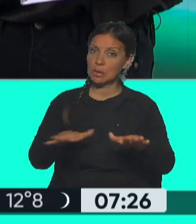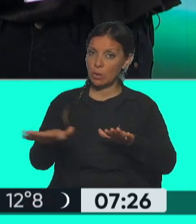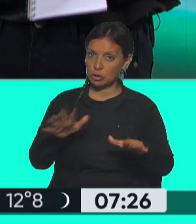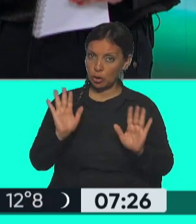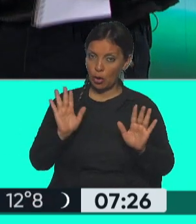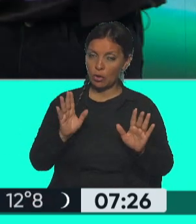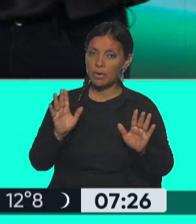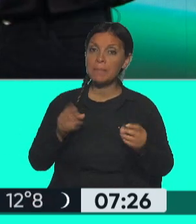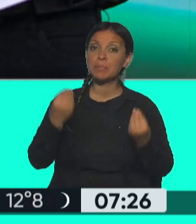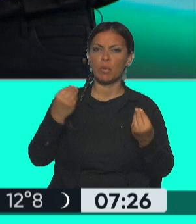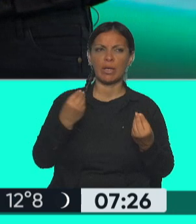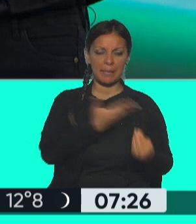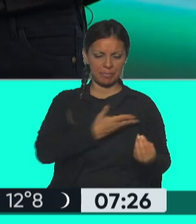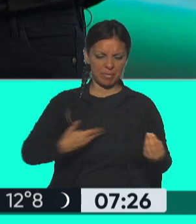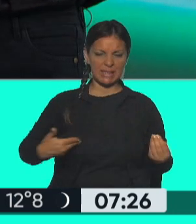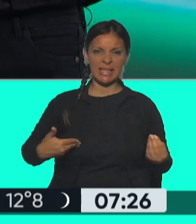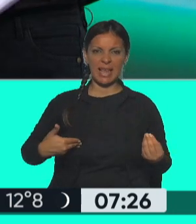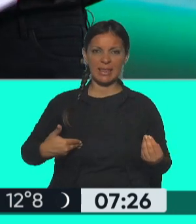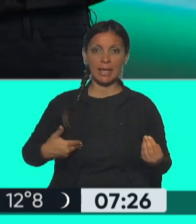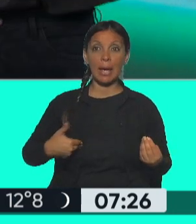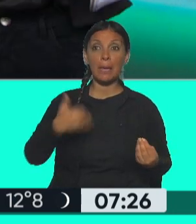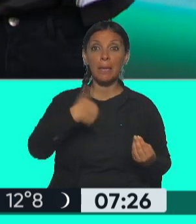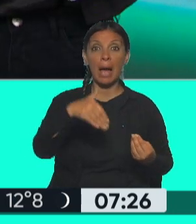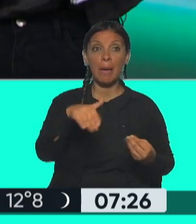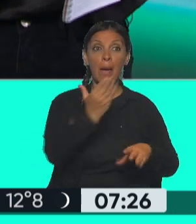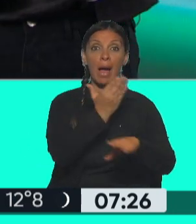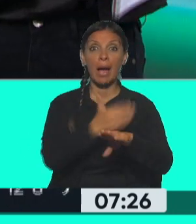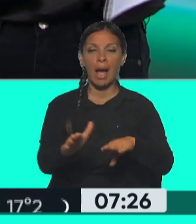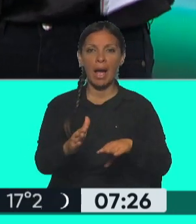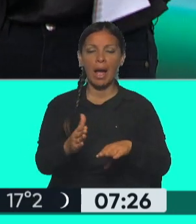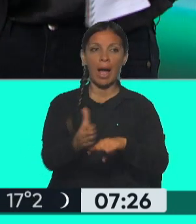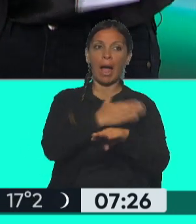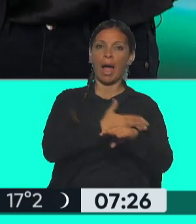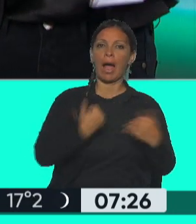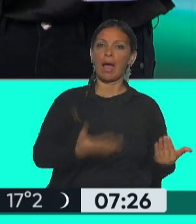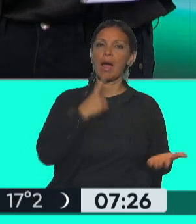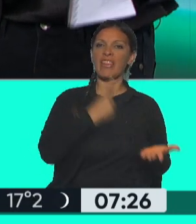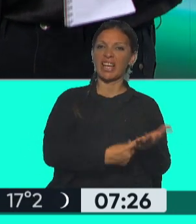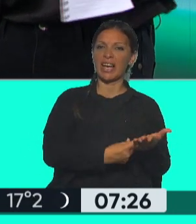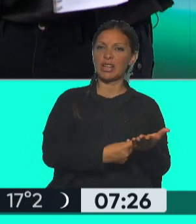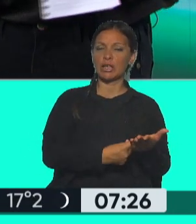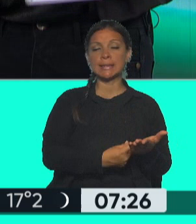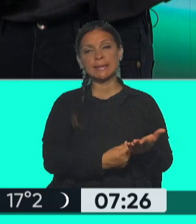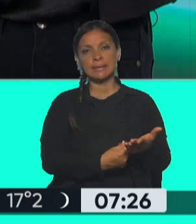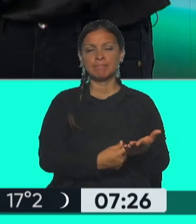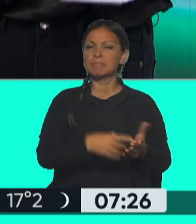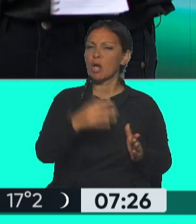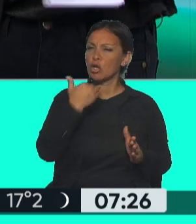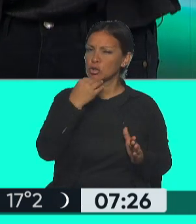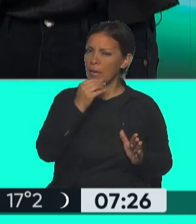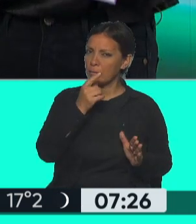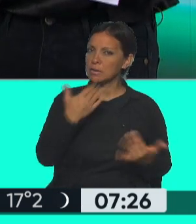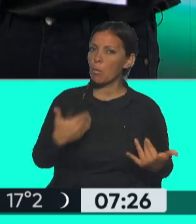constitucional que el presidente, antes de ser destituido, justamente recurra a este mecanismo. Dicen que no